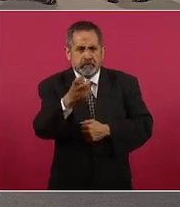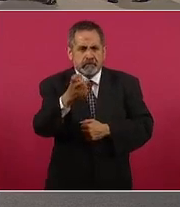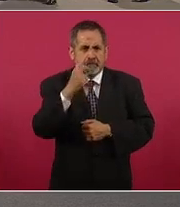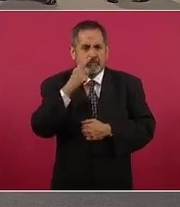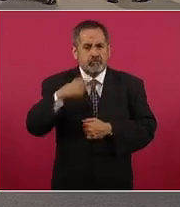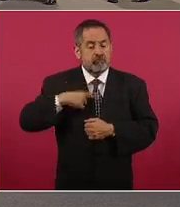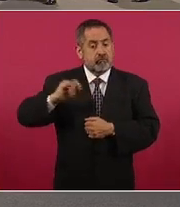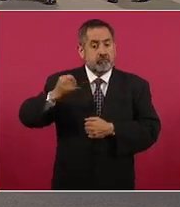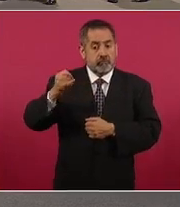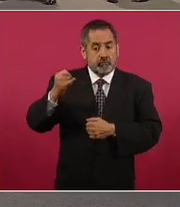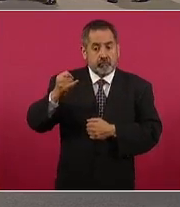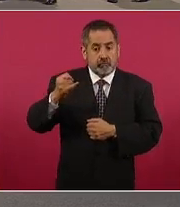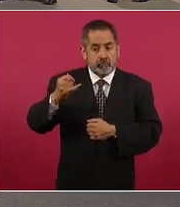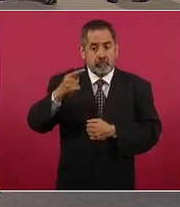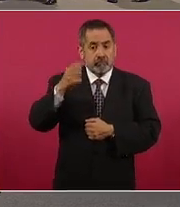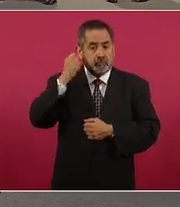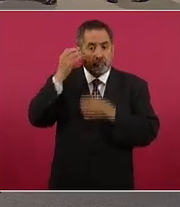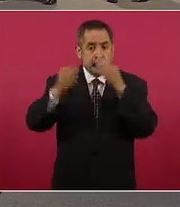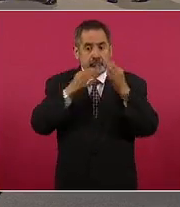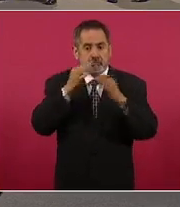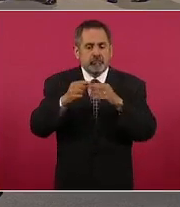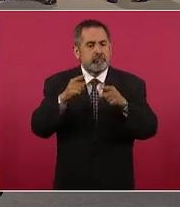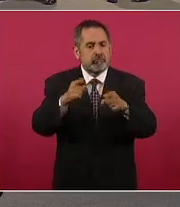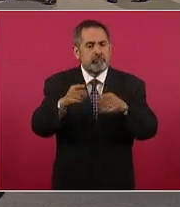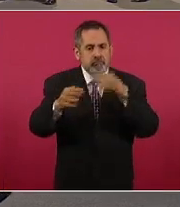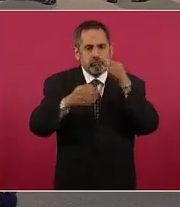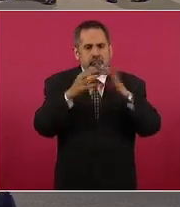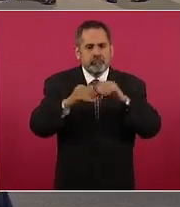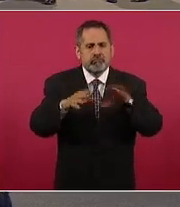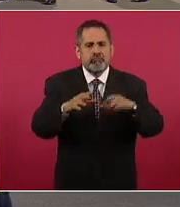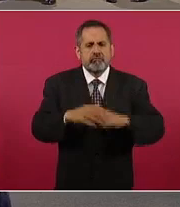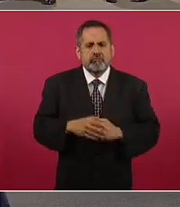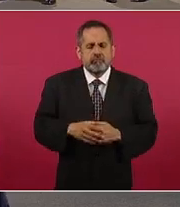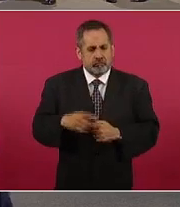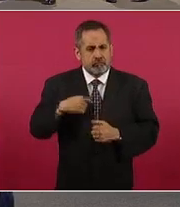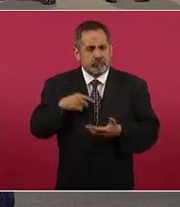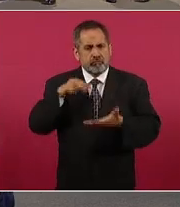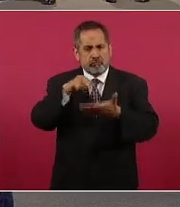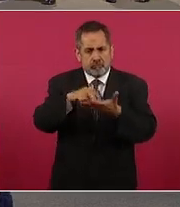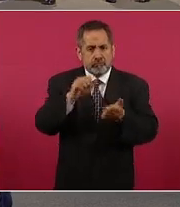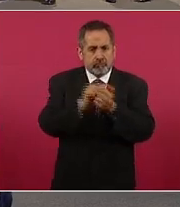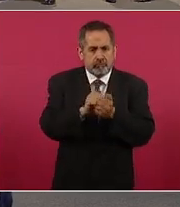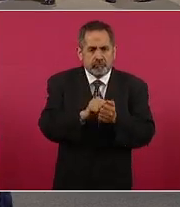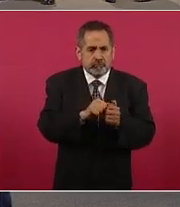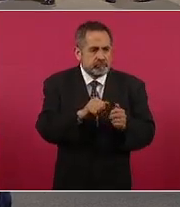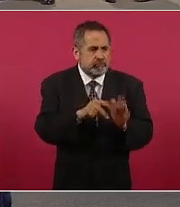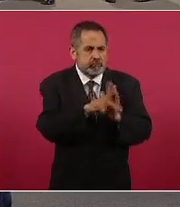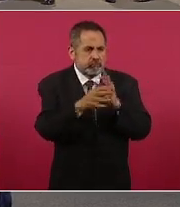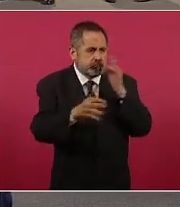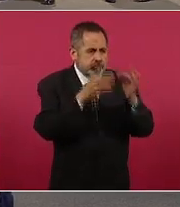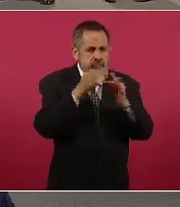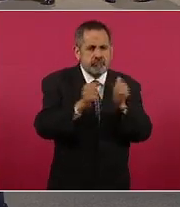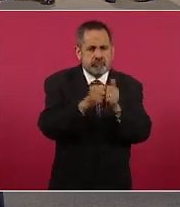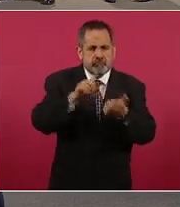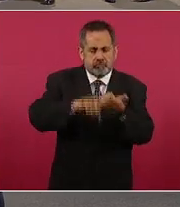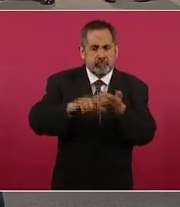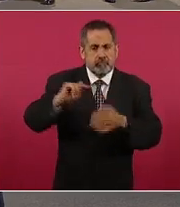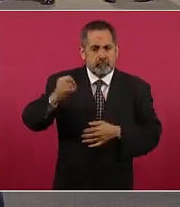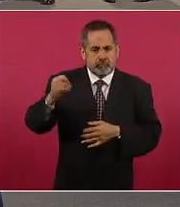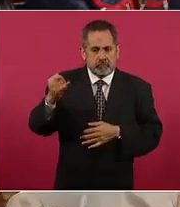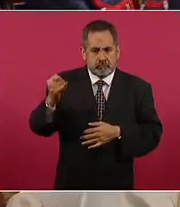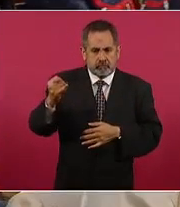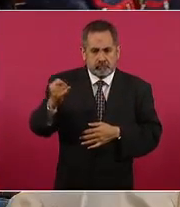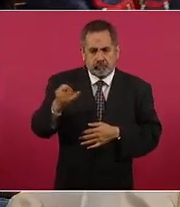en Tijuana cuando en la mañana era mismo vieron los avances yo estuve con periodistas locales en Tijuana lo que